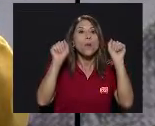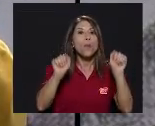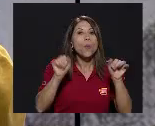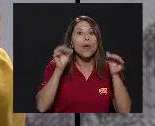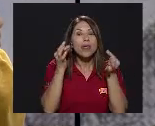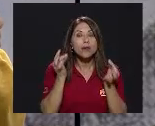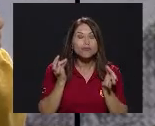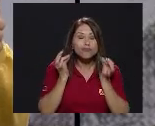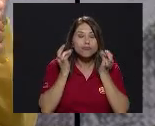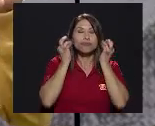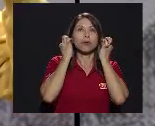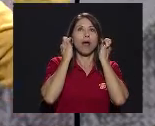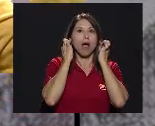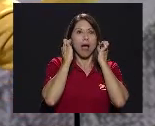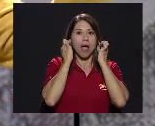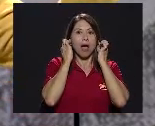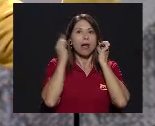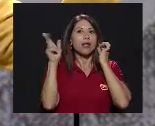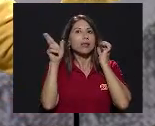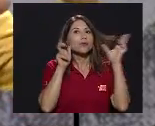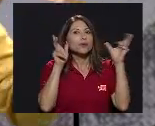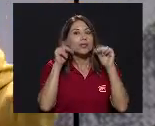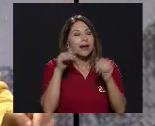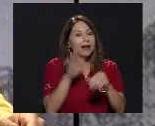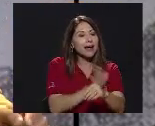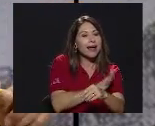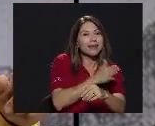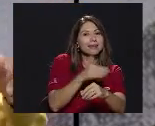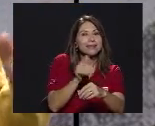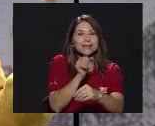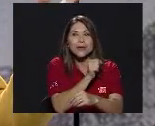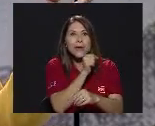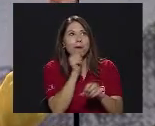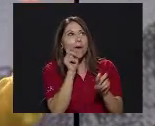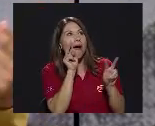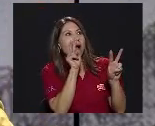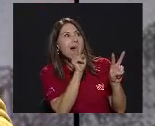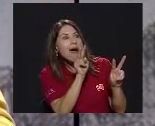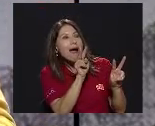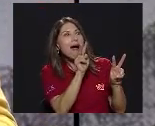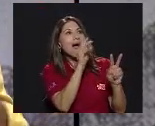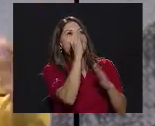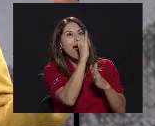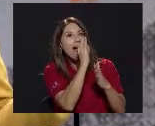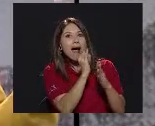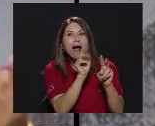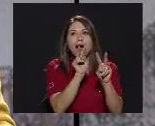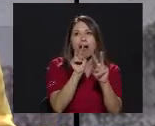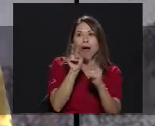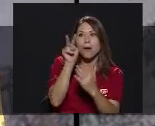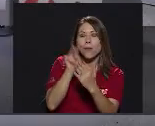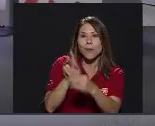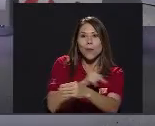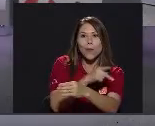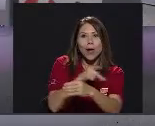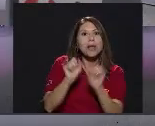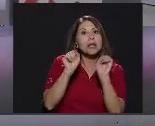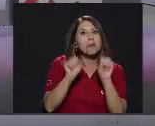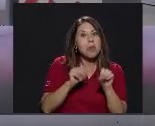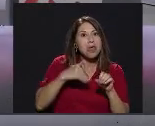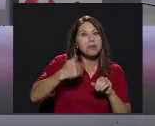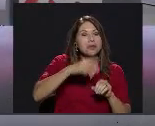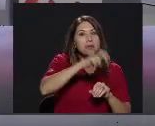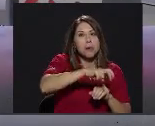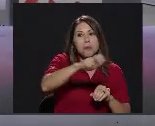Y escuchar la canción Ver el poema Ver la pintura Y que sea una exposición Digamos Intinerante Yo sí quiero también